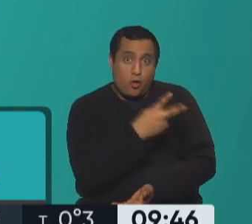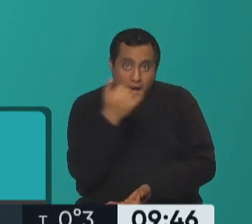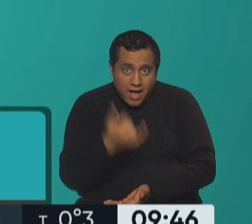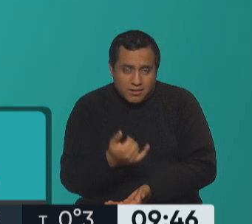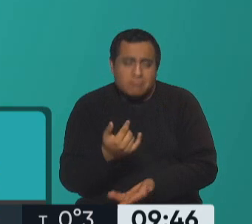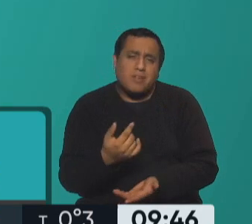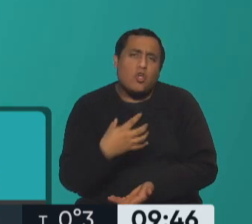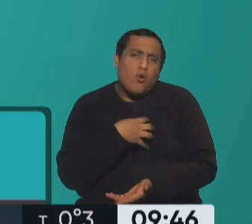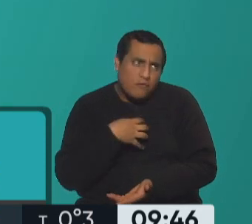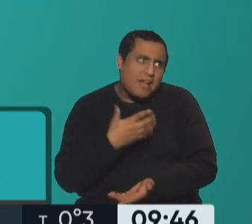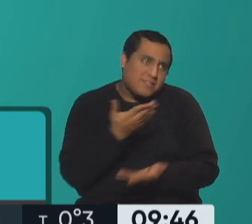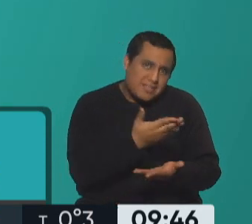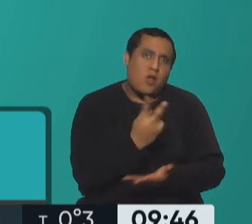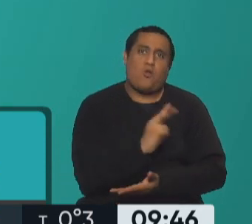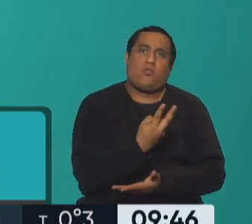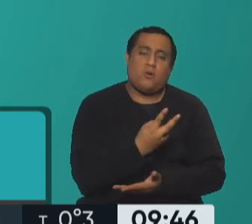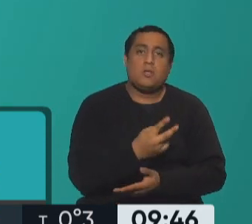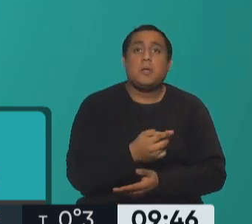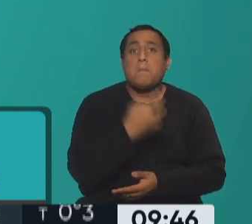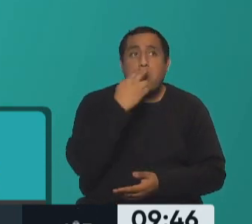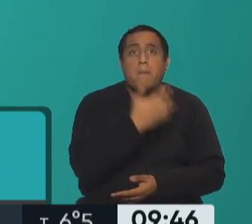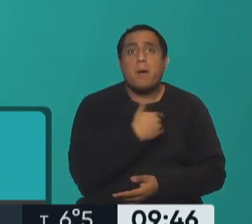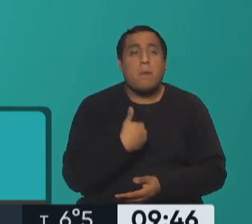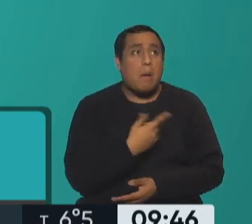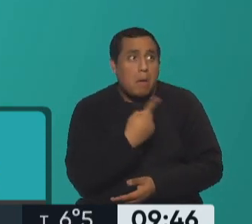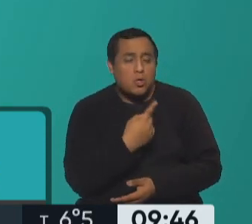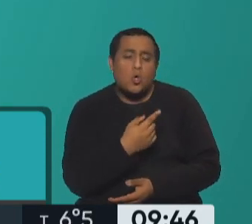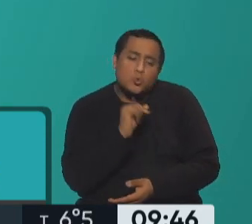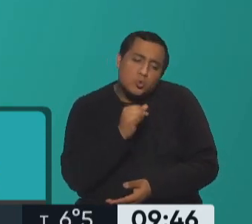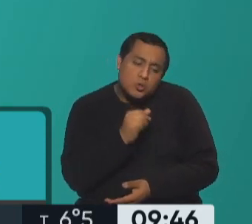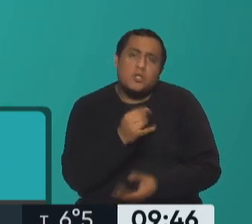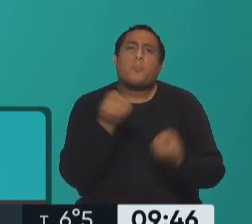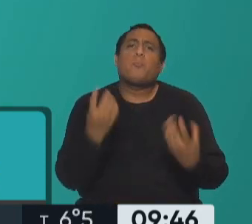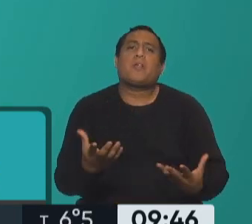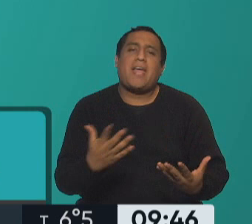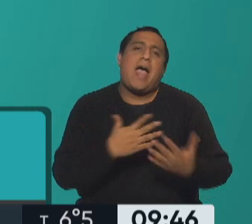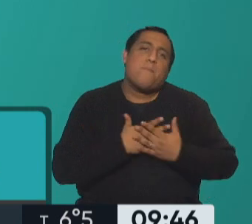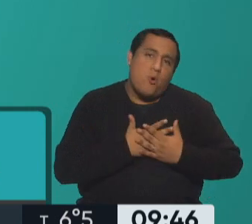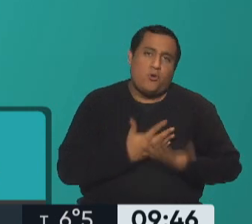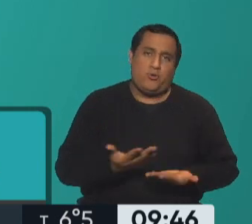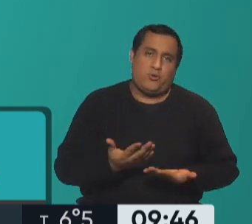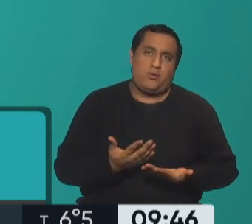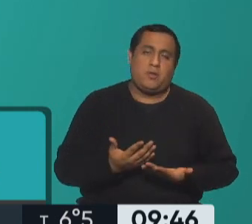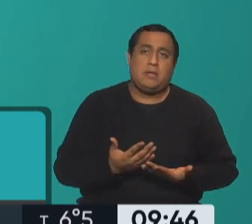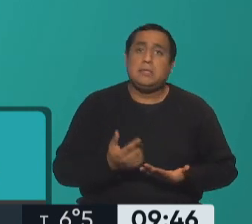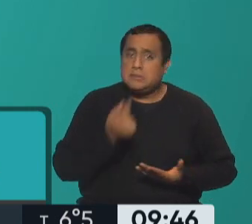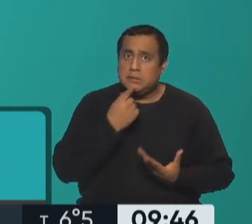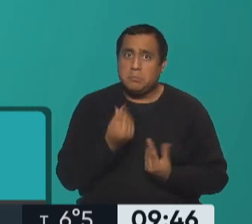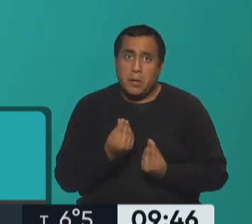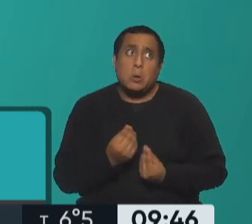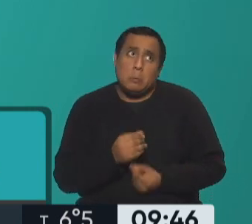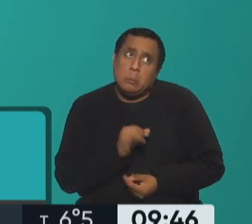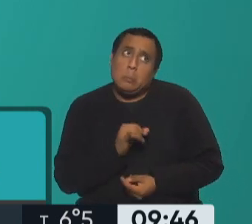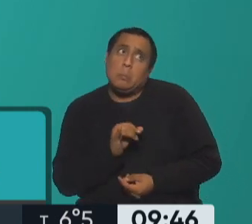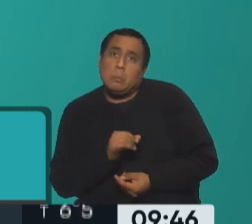confíen en los dos y que obedezcan porque los quieren y porque confían en ellos, ¿no? Porque el miedo es una herramienta que tiene